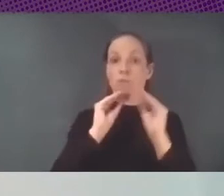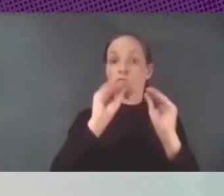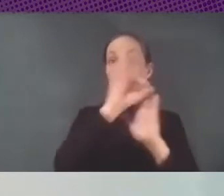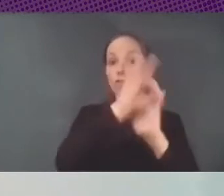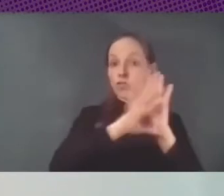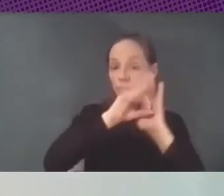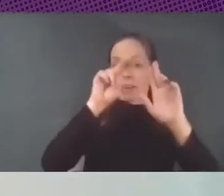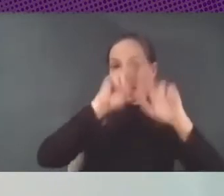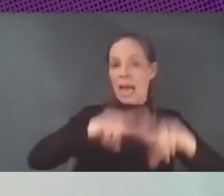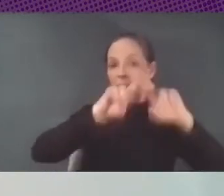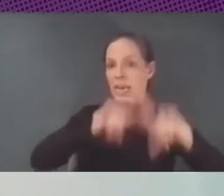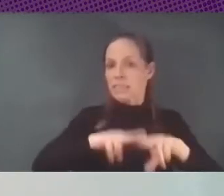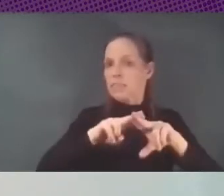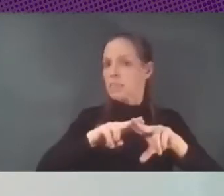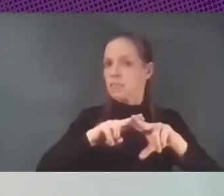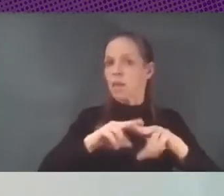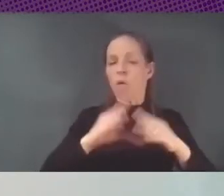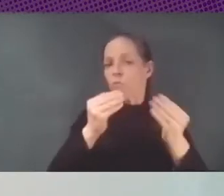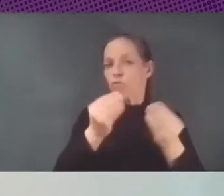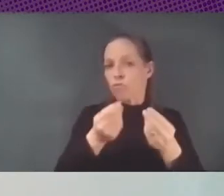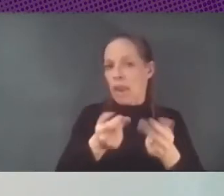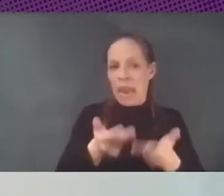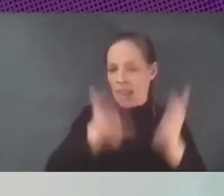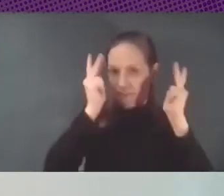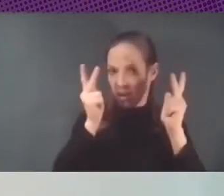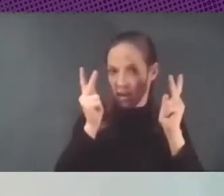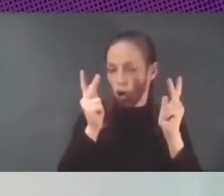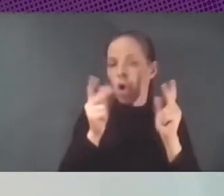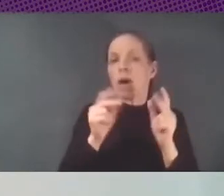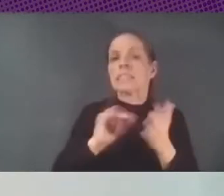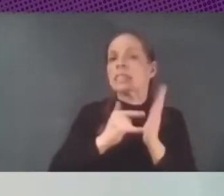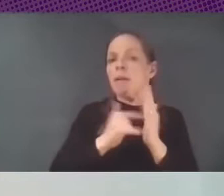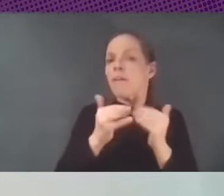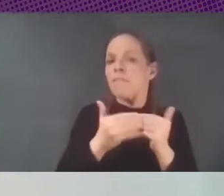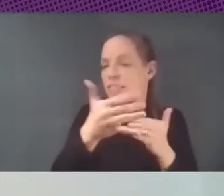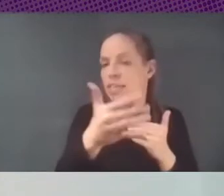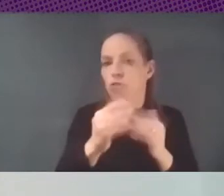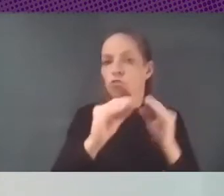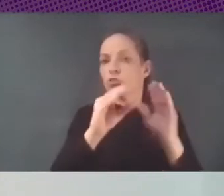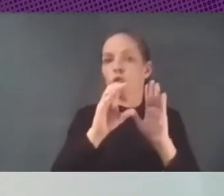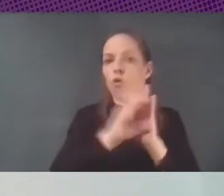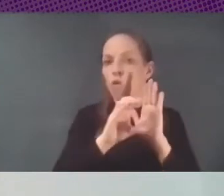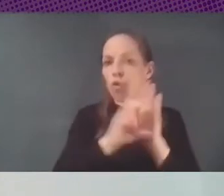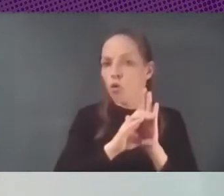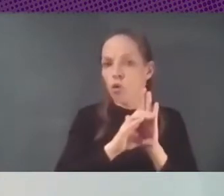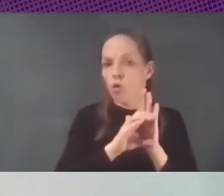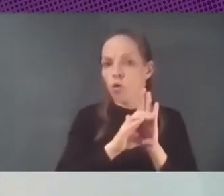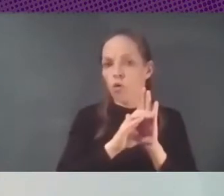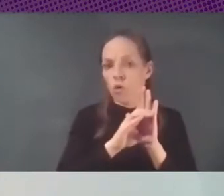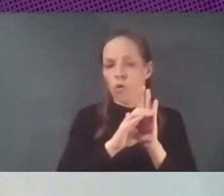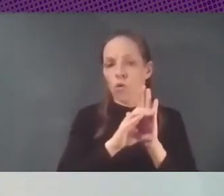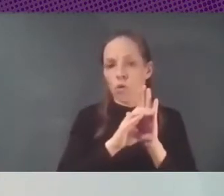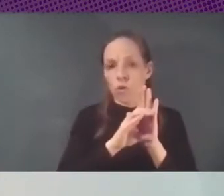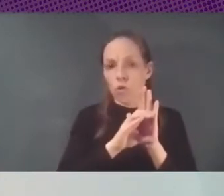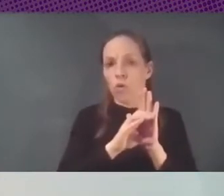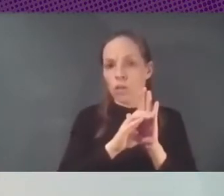análisis o de sistema de ficheros de muchísimas cosas ¿no? el código que permite el Etherpad al final es